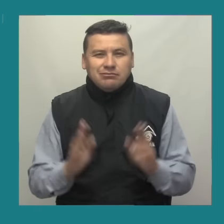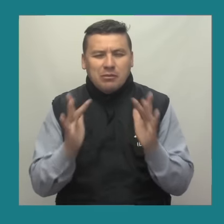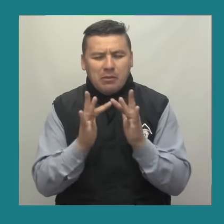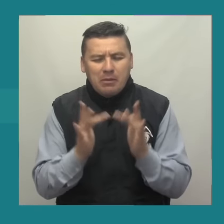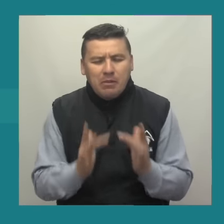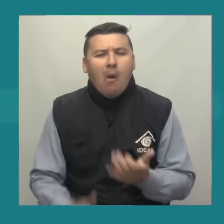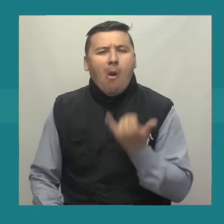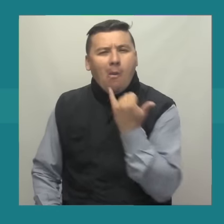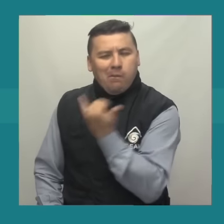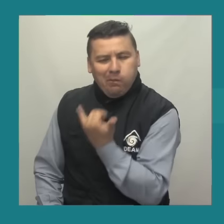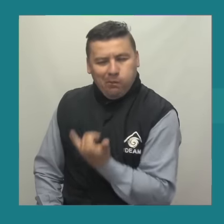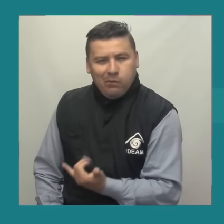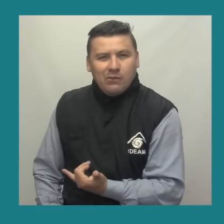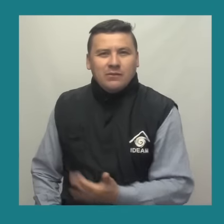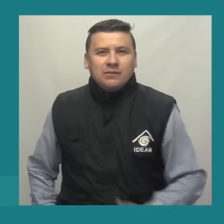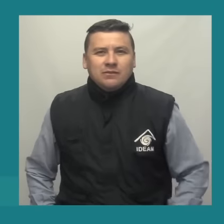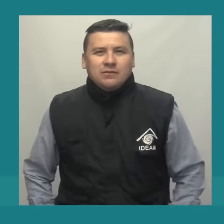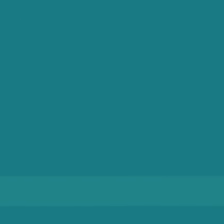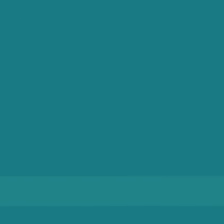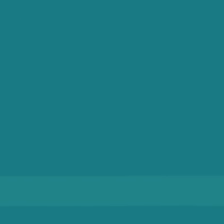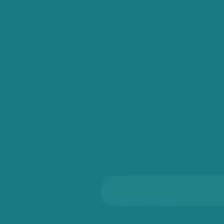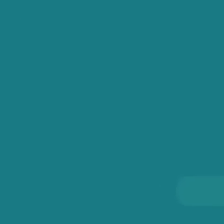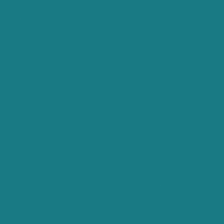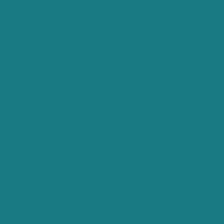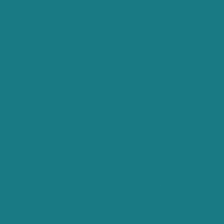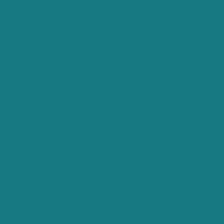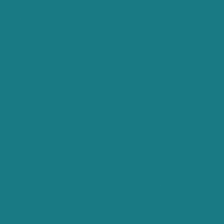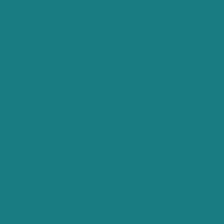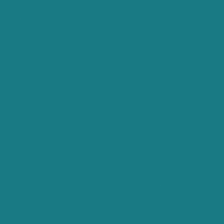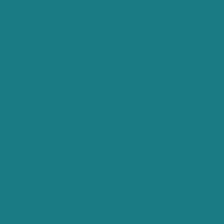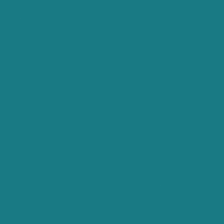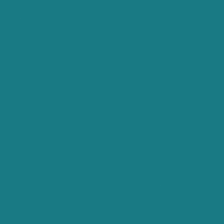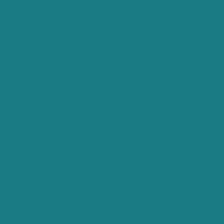redes sociales ¡Gracias por ver el video!